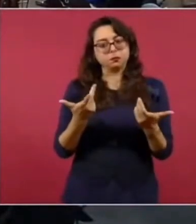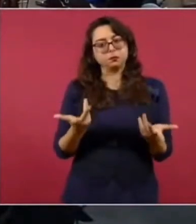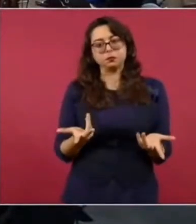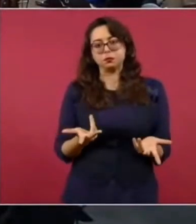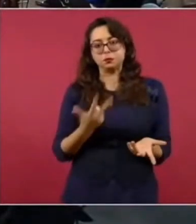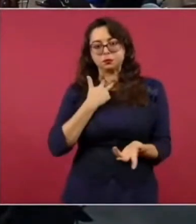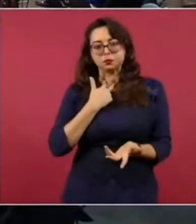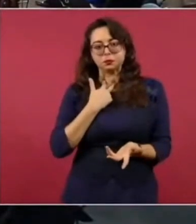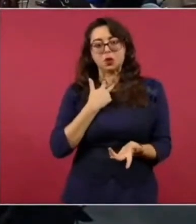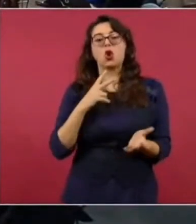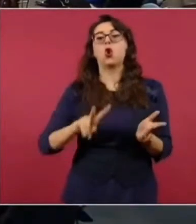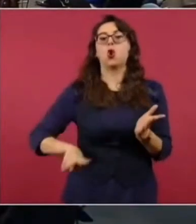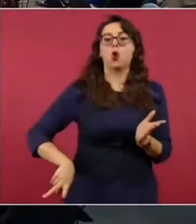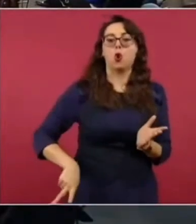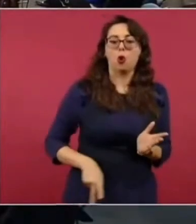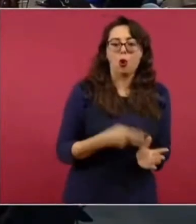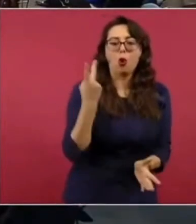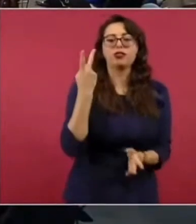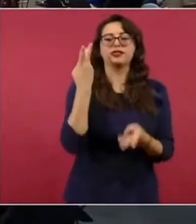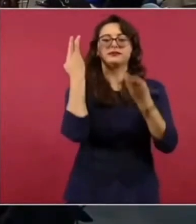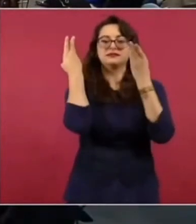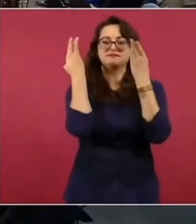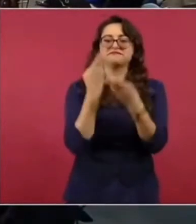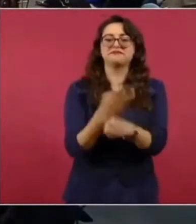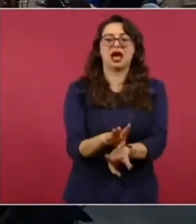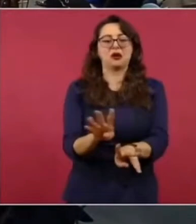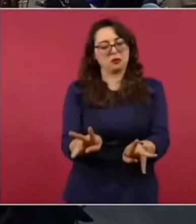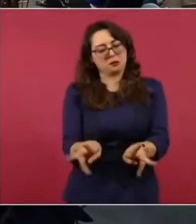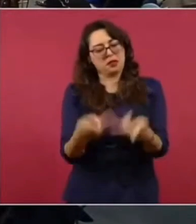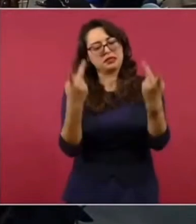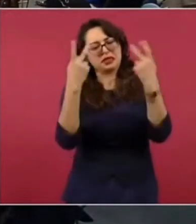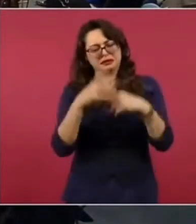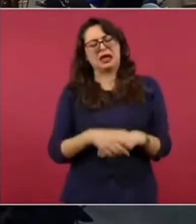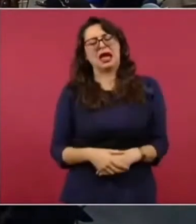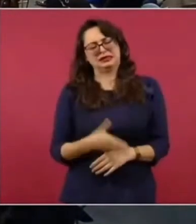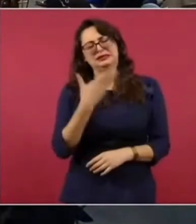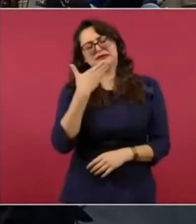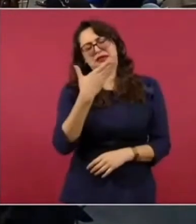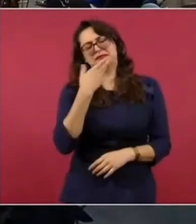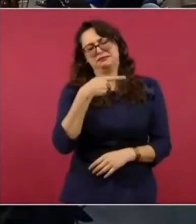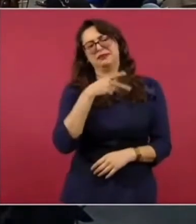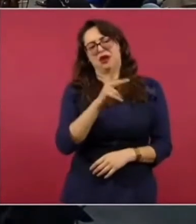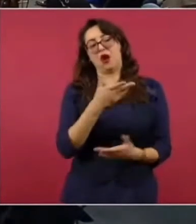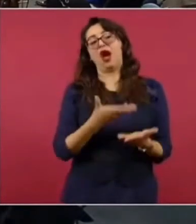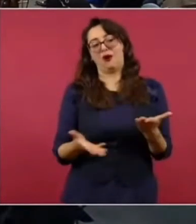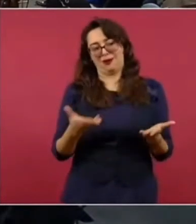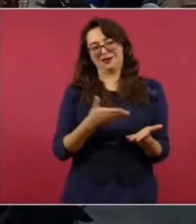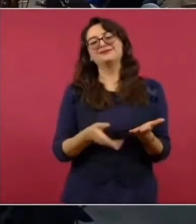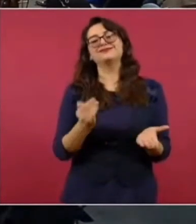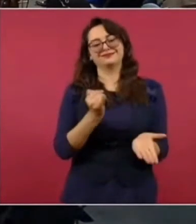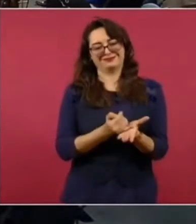Y, pues ya son otros tiempos. Ahora tienen que pagar los impuestos.